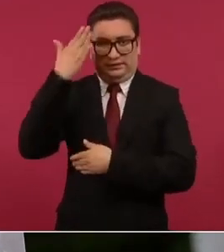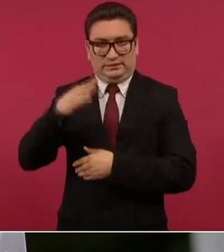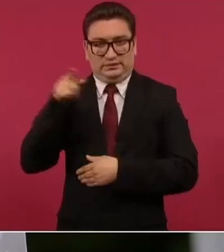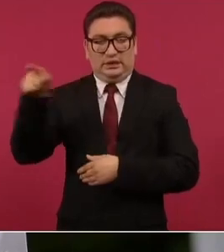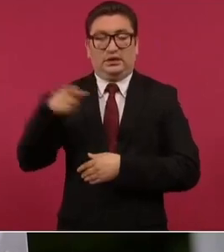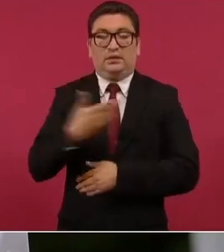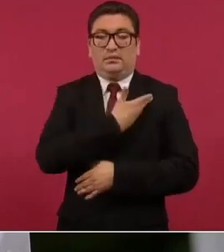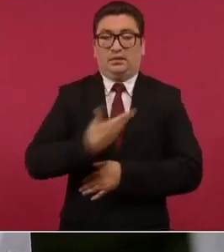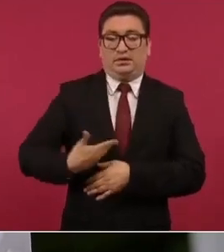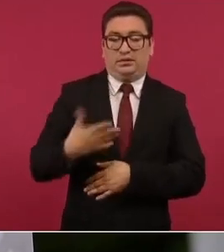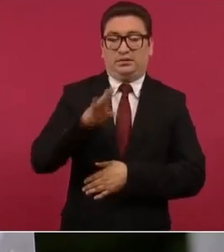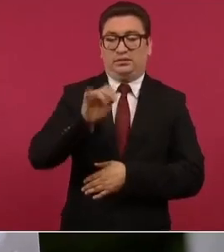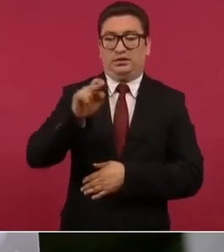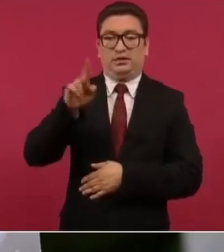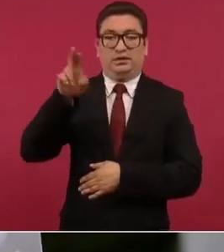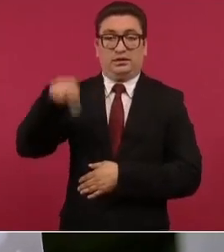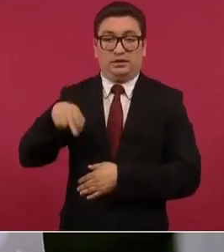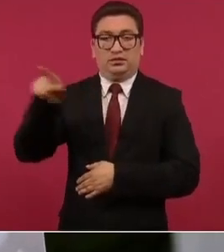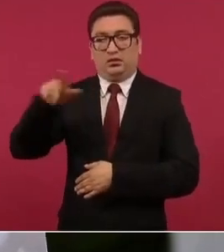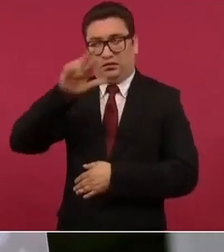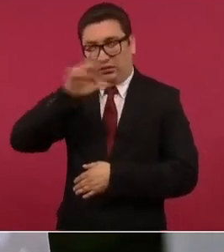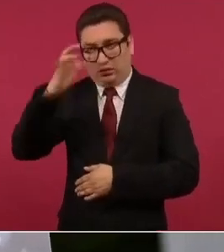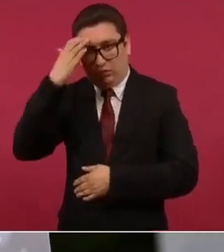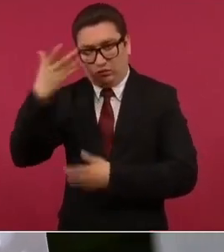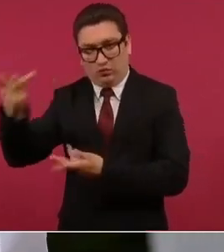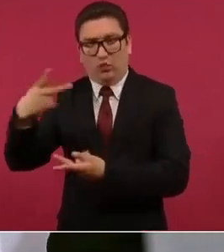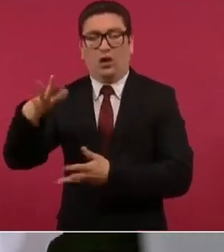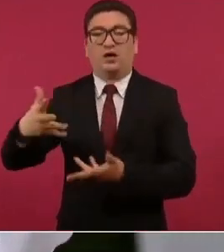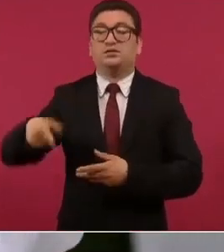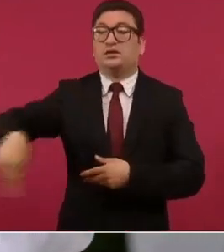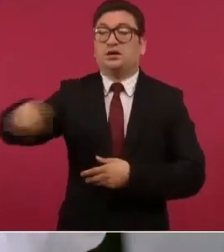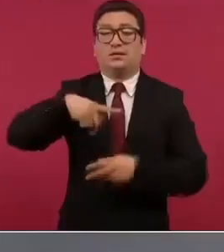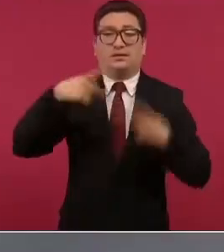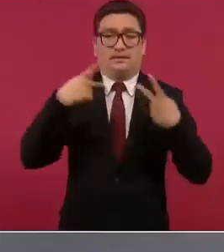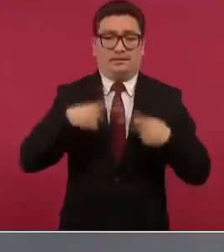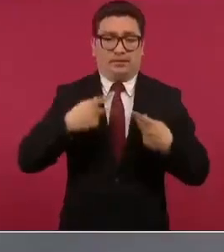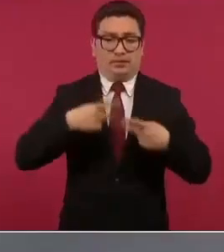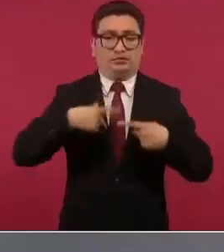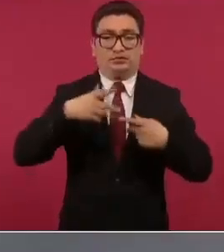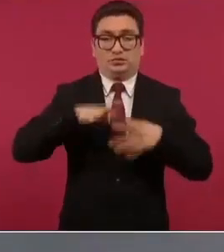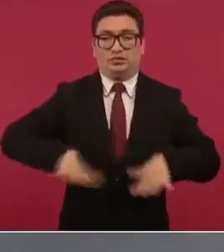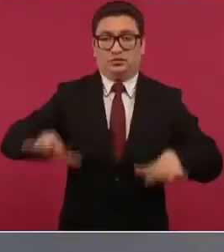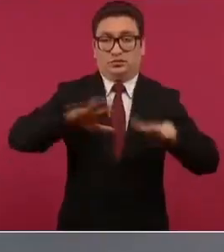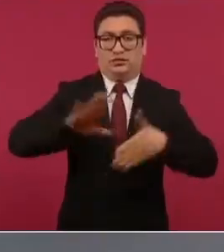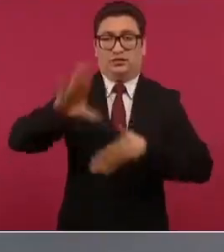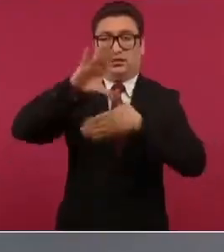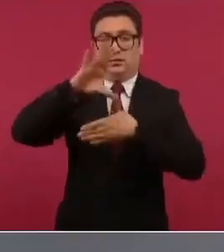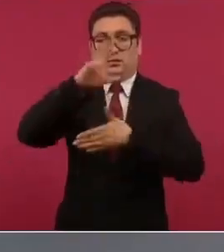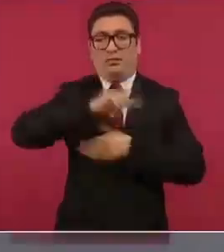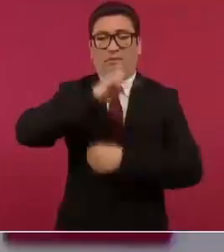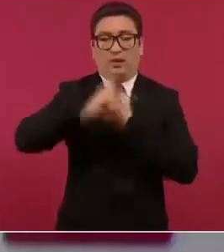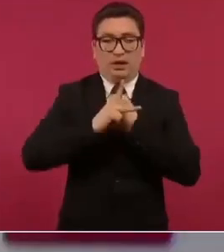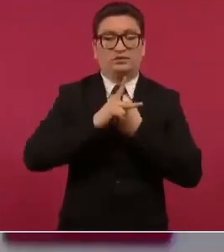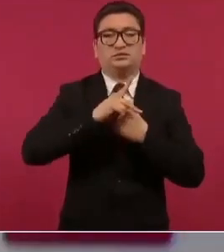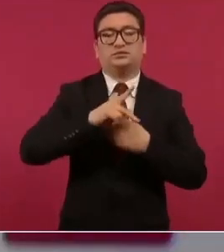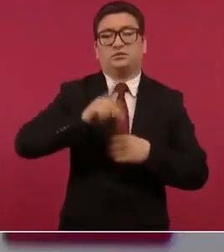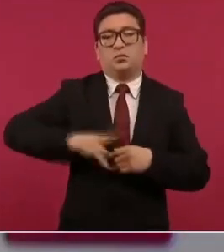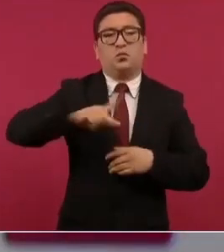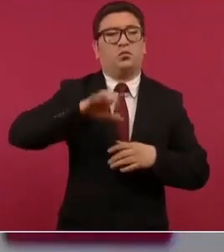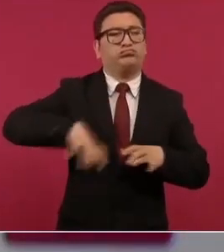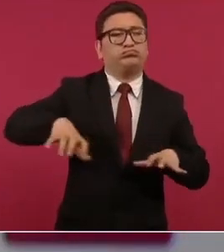con los pueblos y países de nuestra América la relación